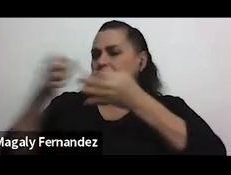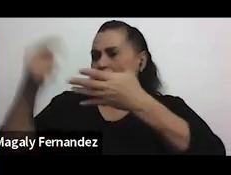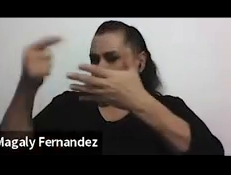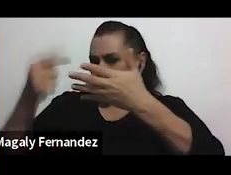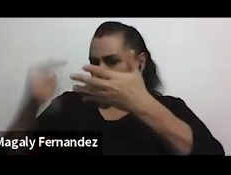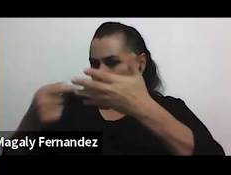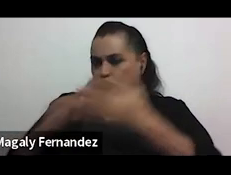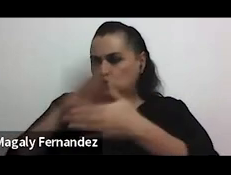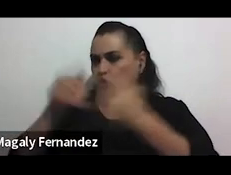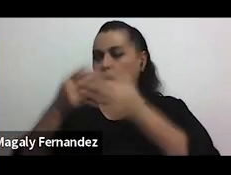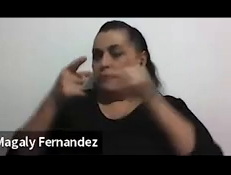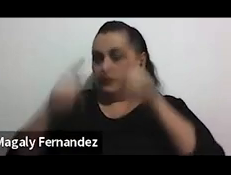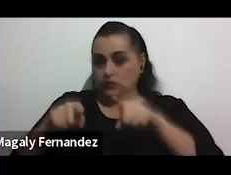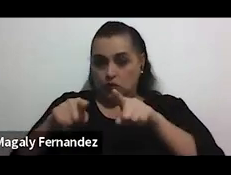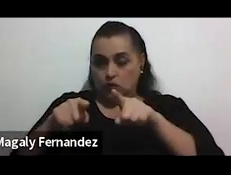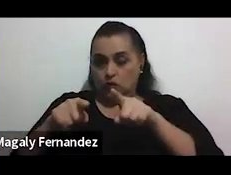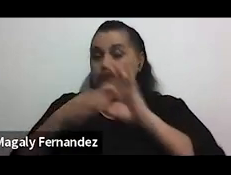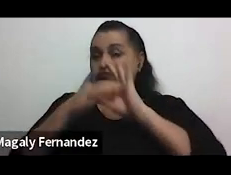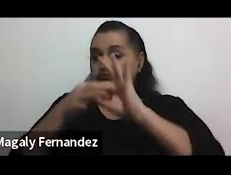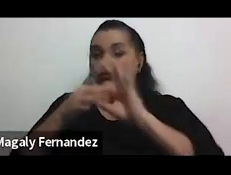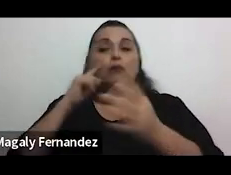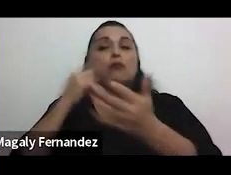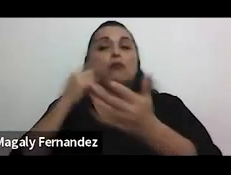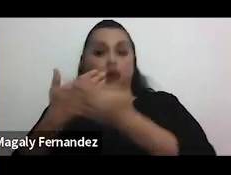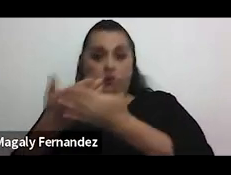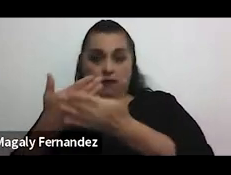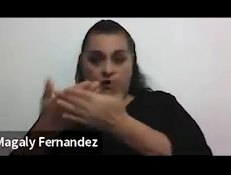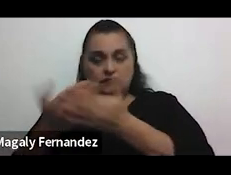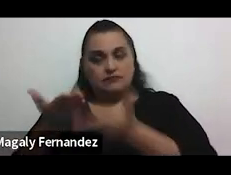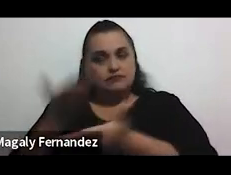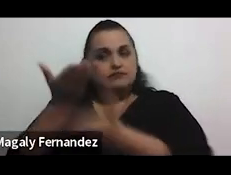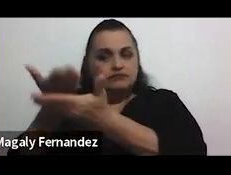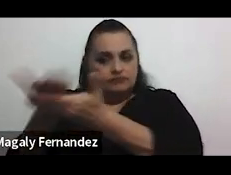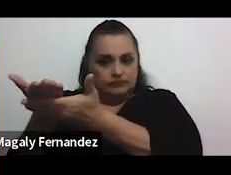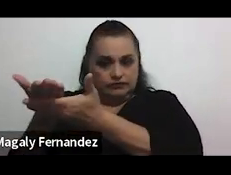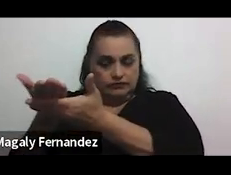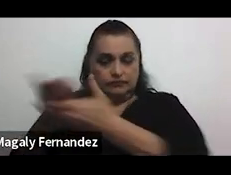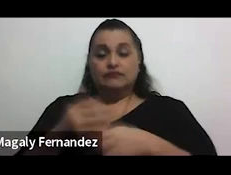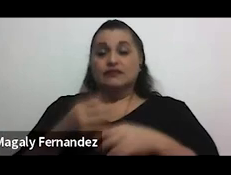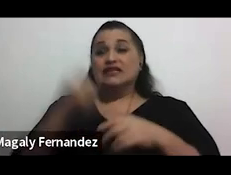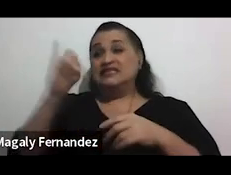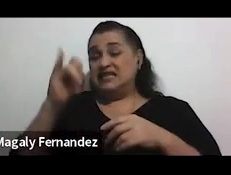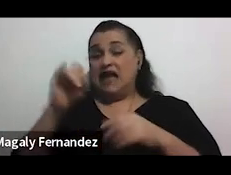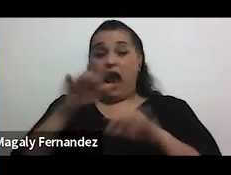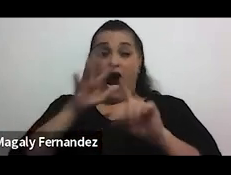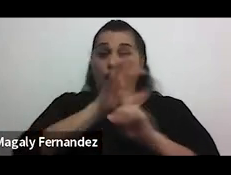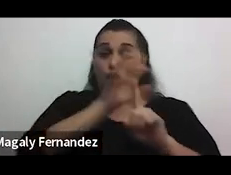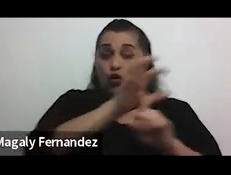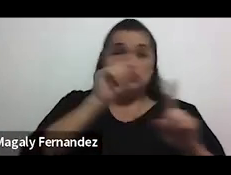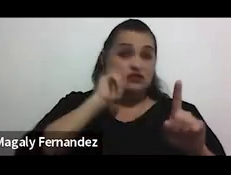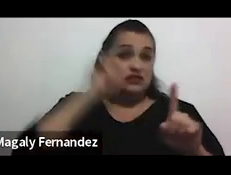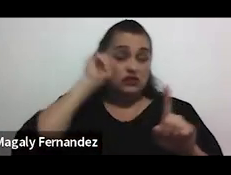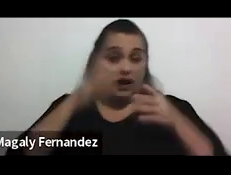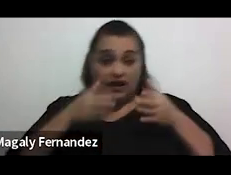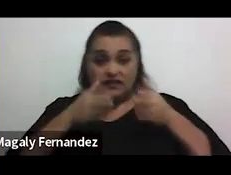respecto y las respectivas pruebas frente a eso. En el caso del acoso sexual callejero a veces